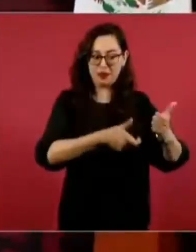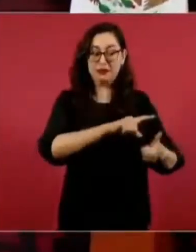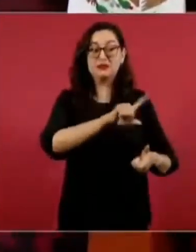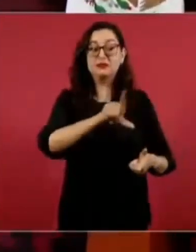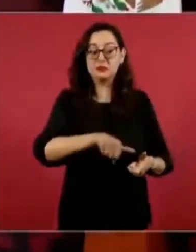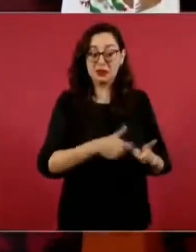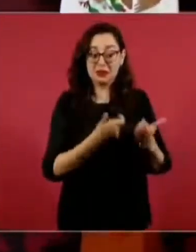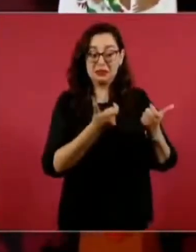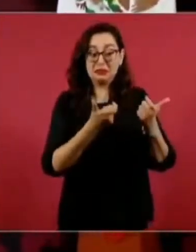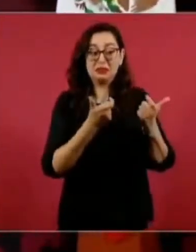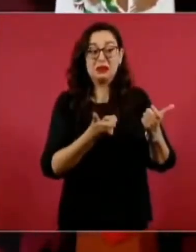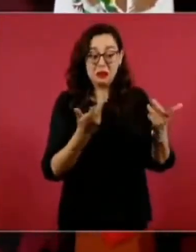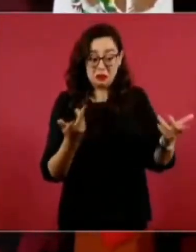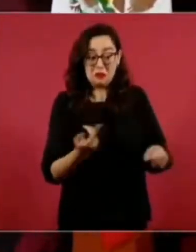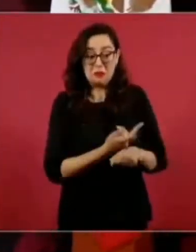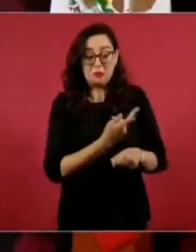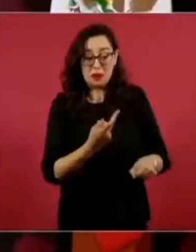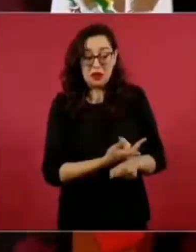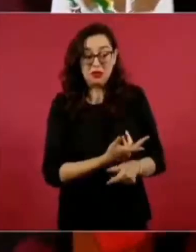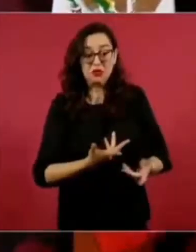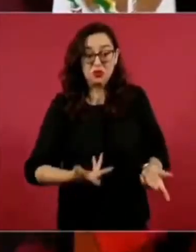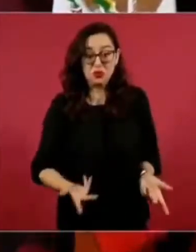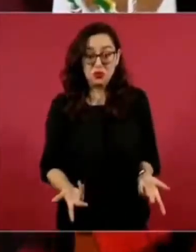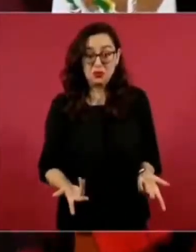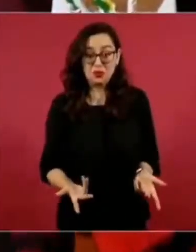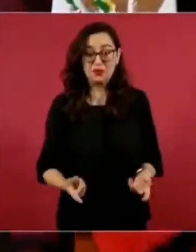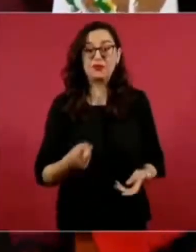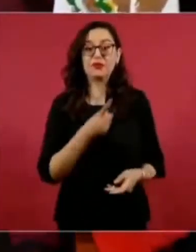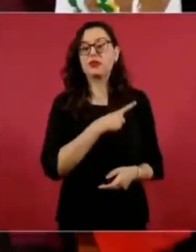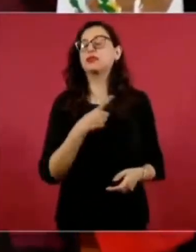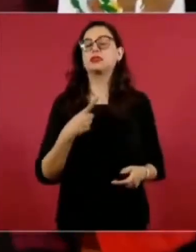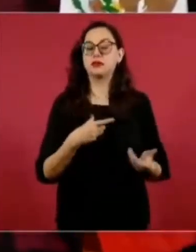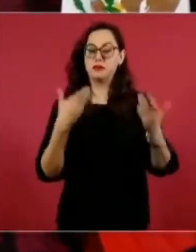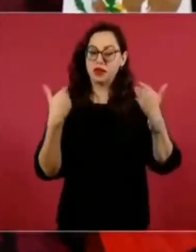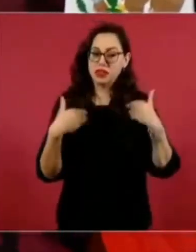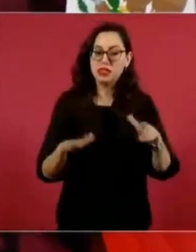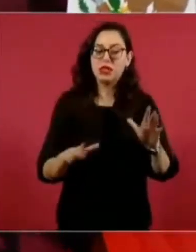quedé a conocer quiénes fueron los que aportaron.